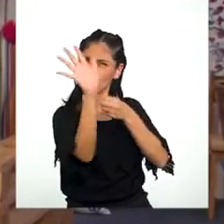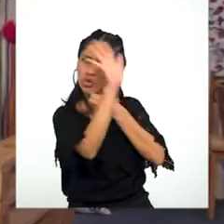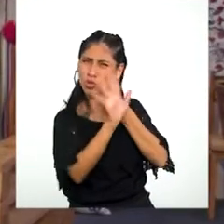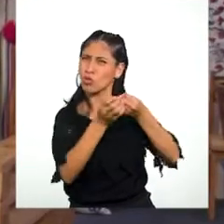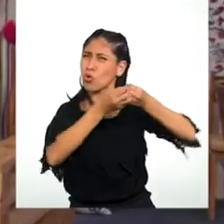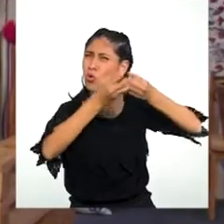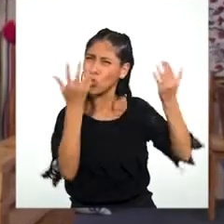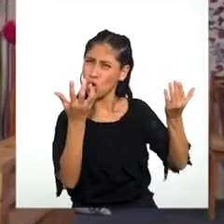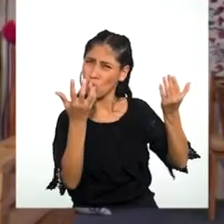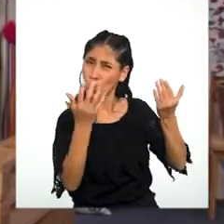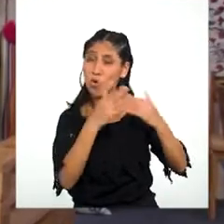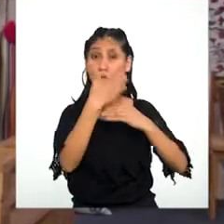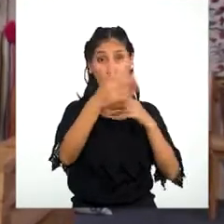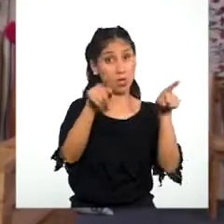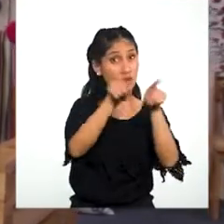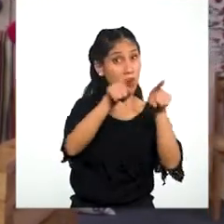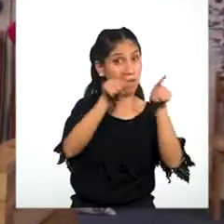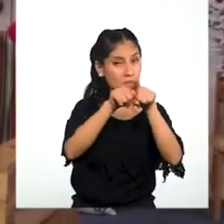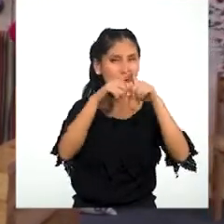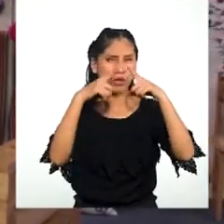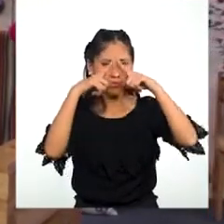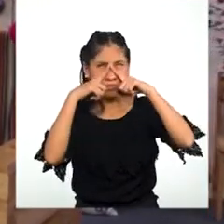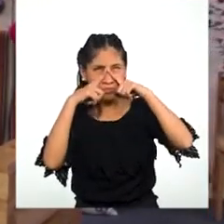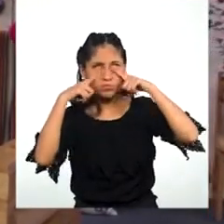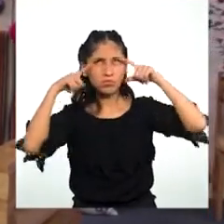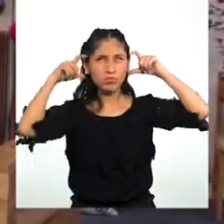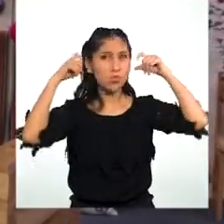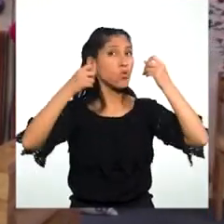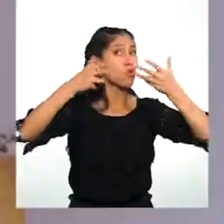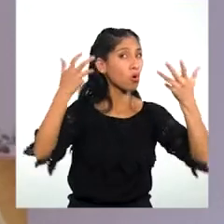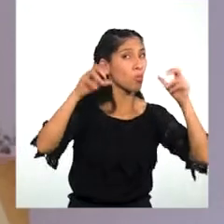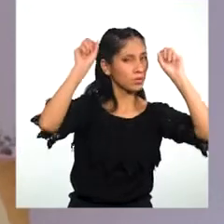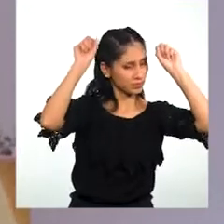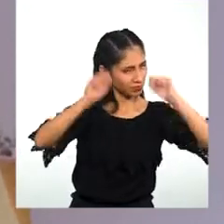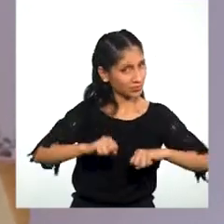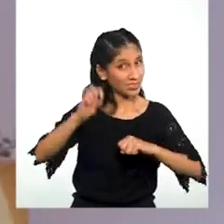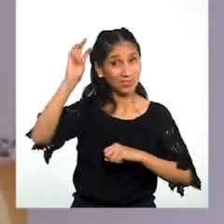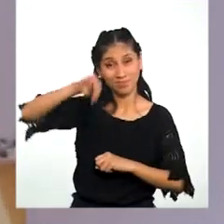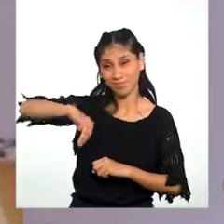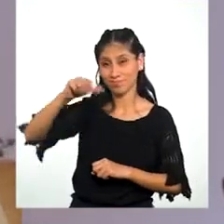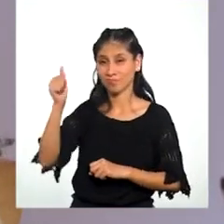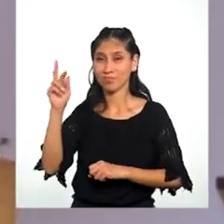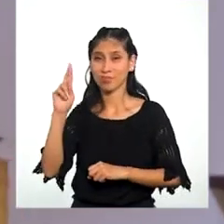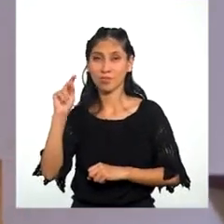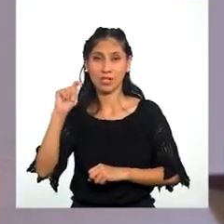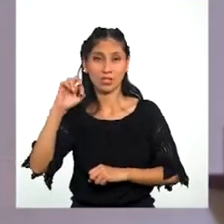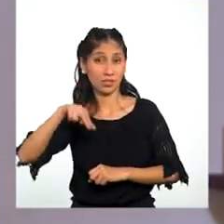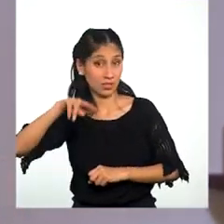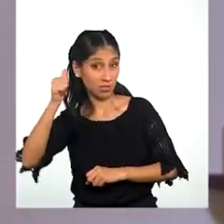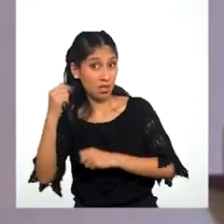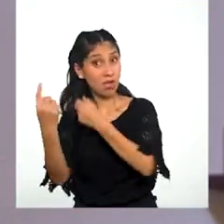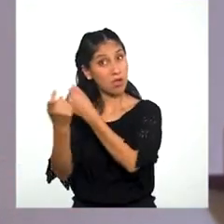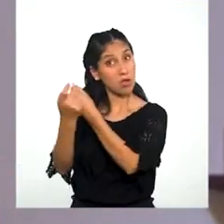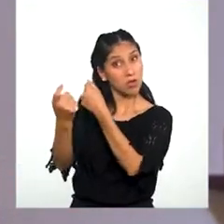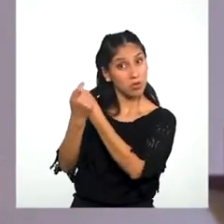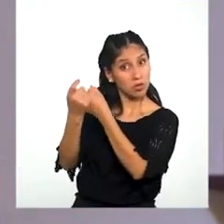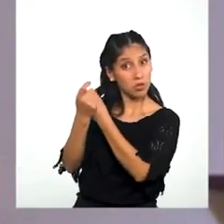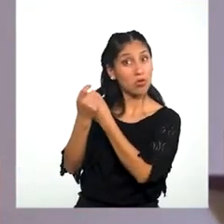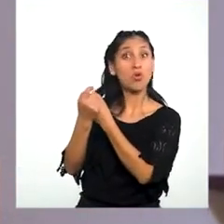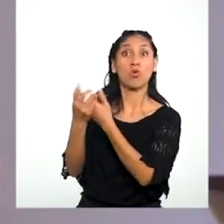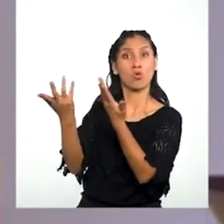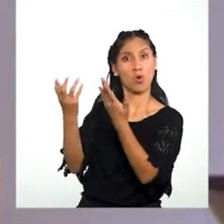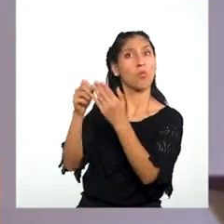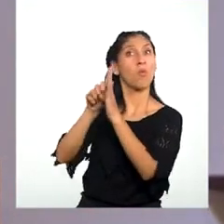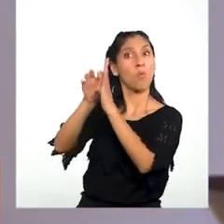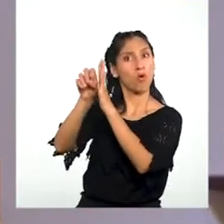Y cómo Usar bien La mascarilla Sí Martina nos enseñó Un reportaje De maestras Que nos hablaron De eso